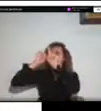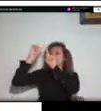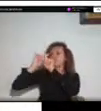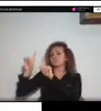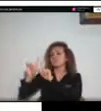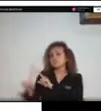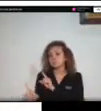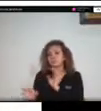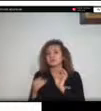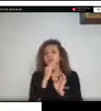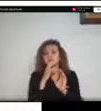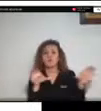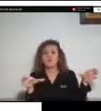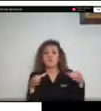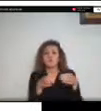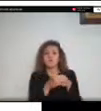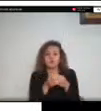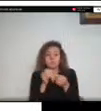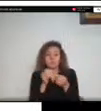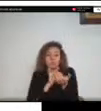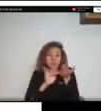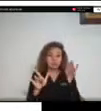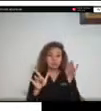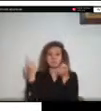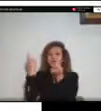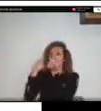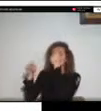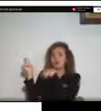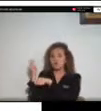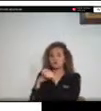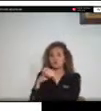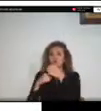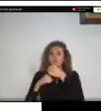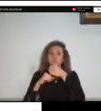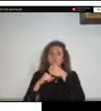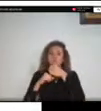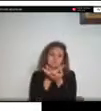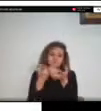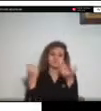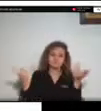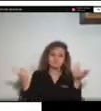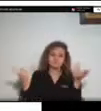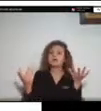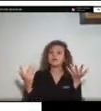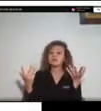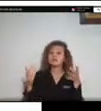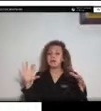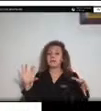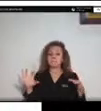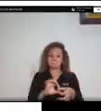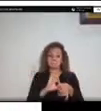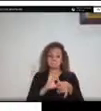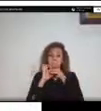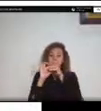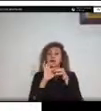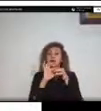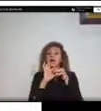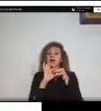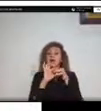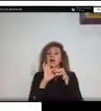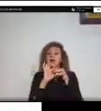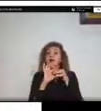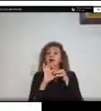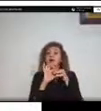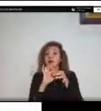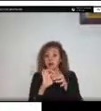continuidad de negocio equipos de soporte al negocio y también nos articulamos con autoridades en el territorio llámense consejos